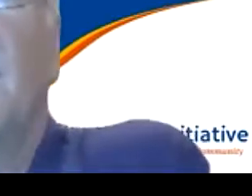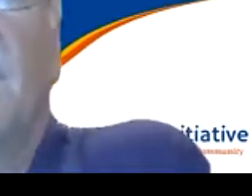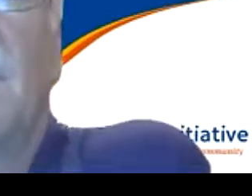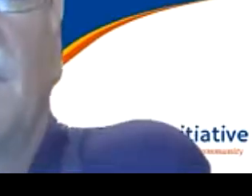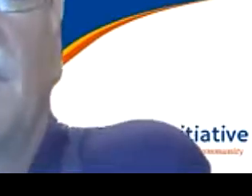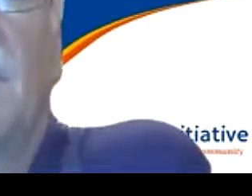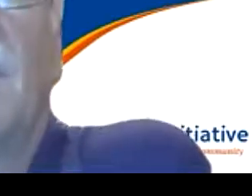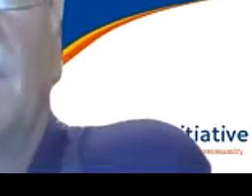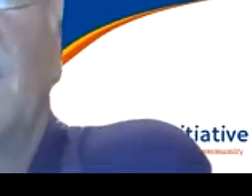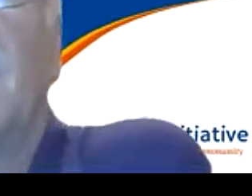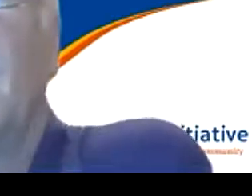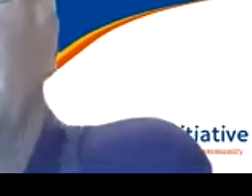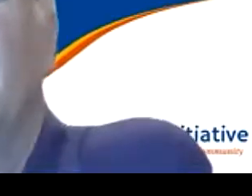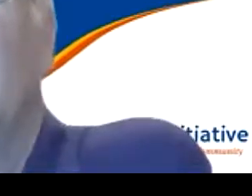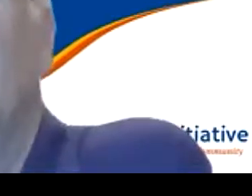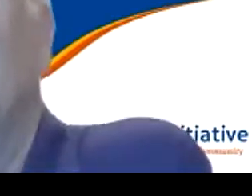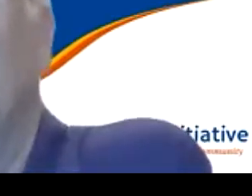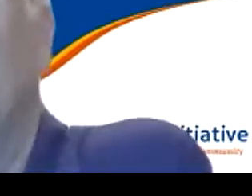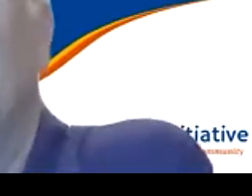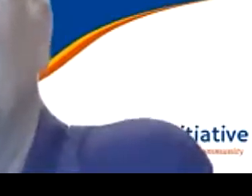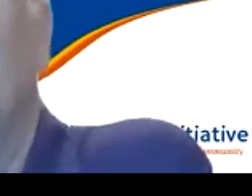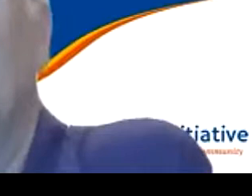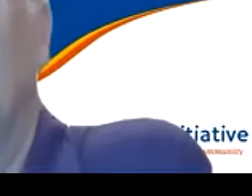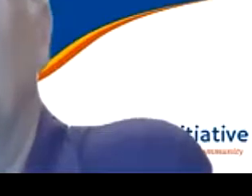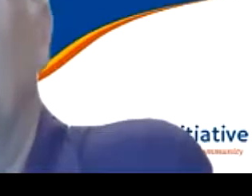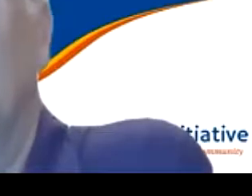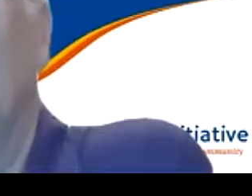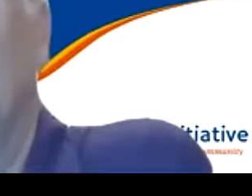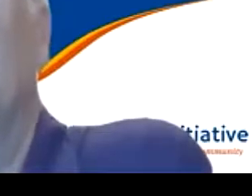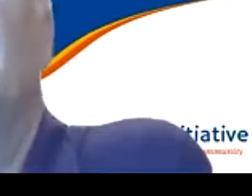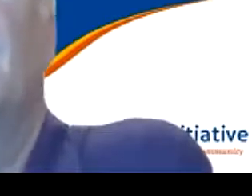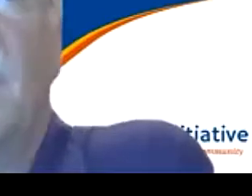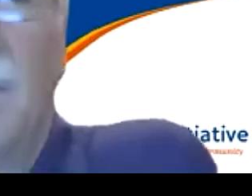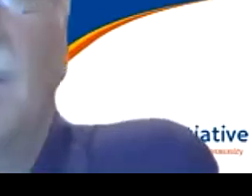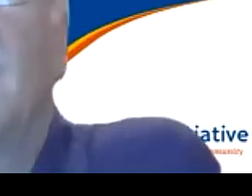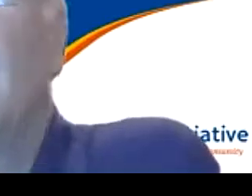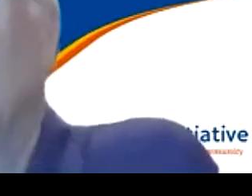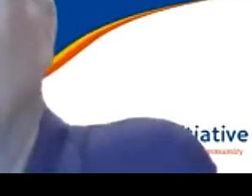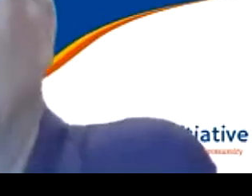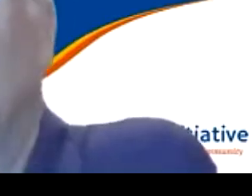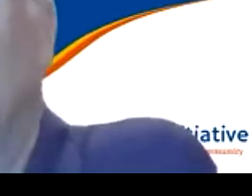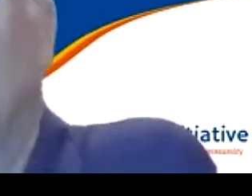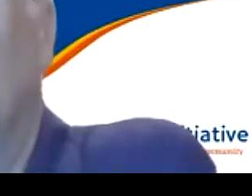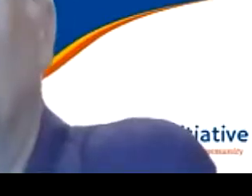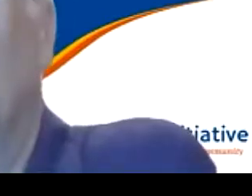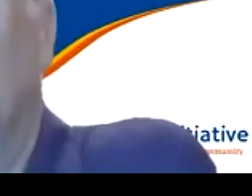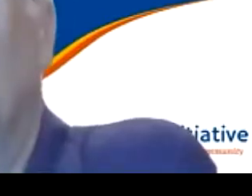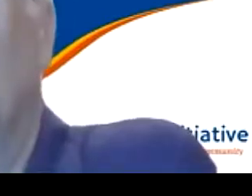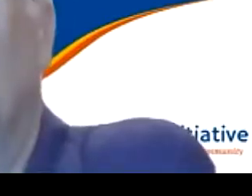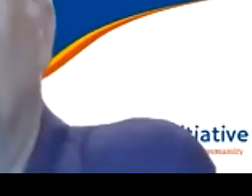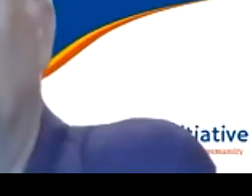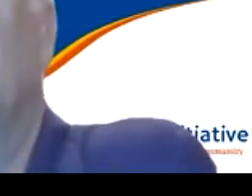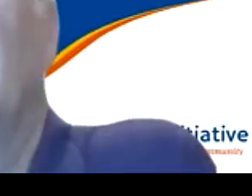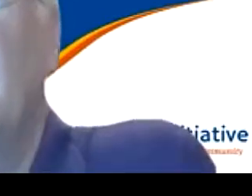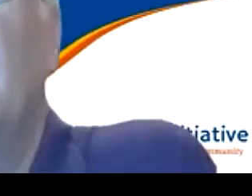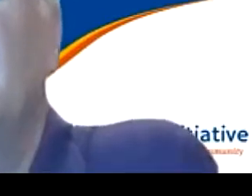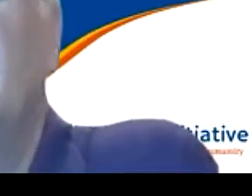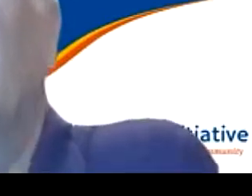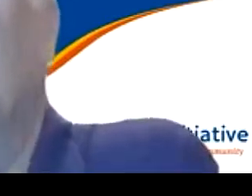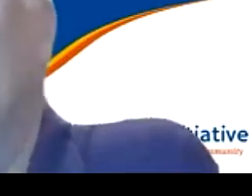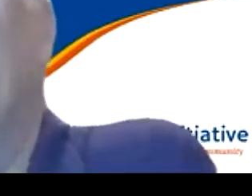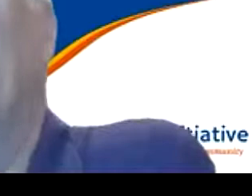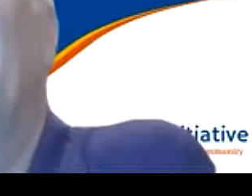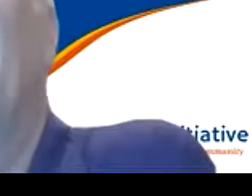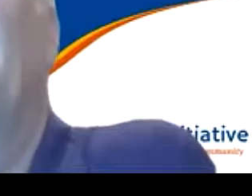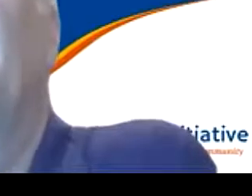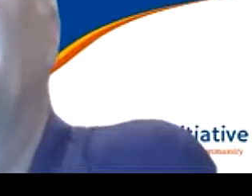Y la gente en nuestras instalaciones de licenciatura o residenciales. Ellos van a estar siguiendo, van a seguir las guías